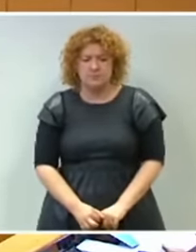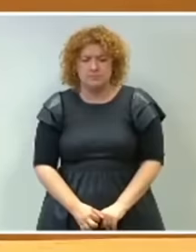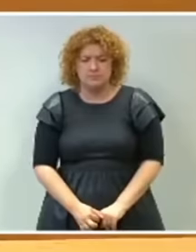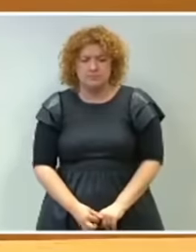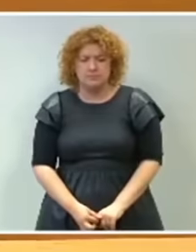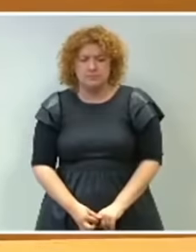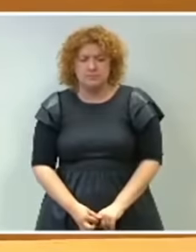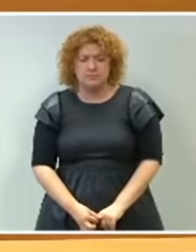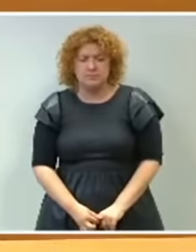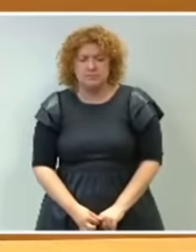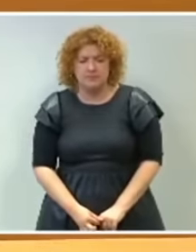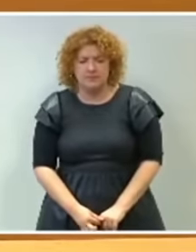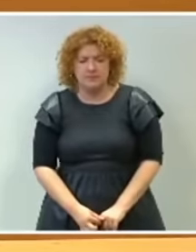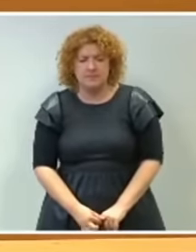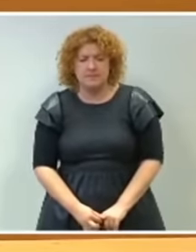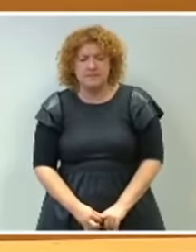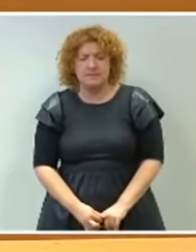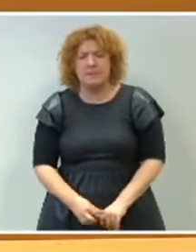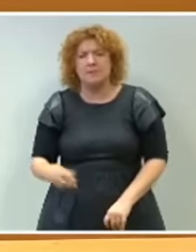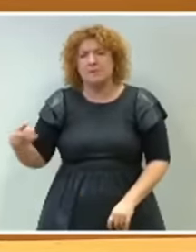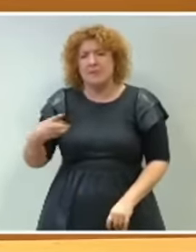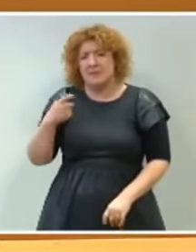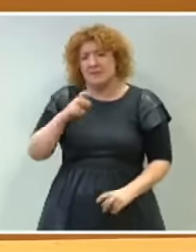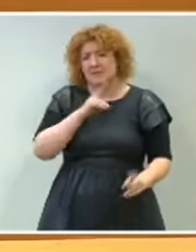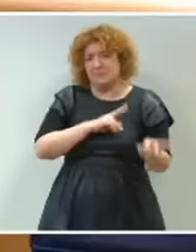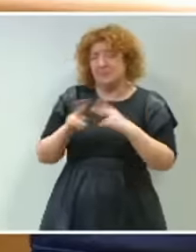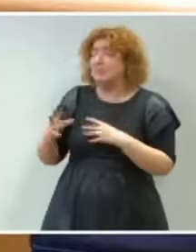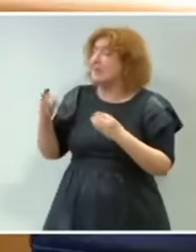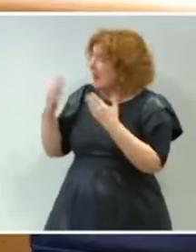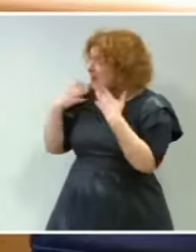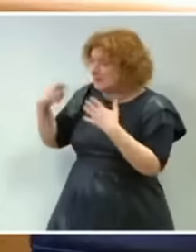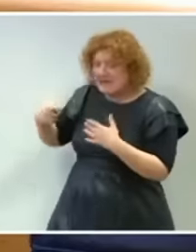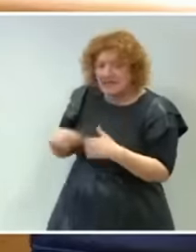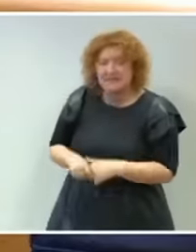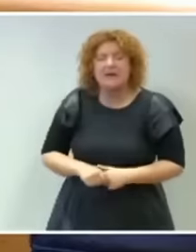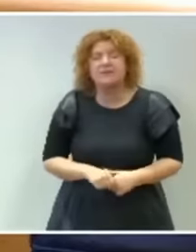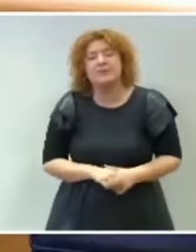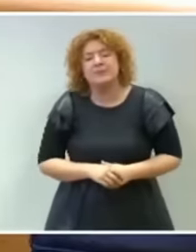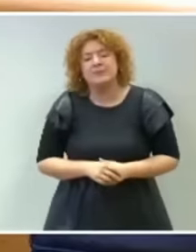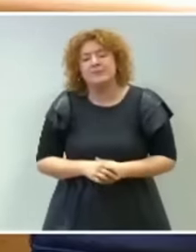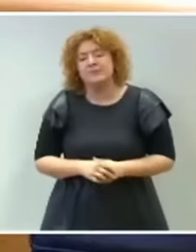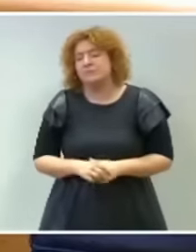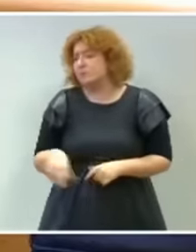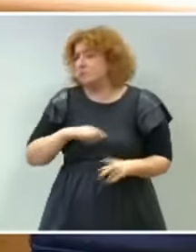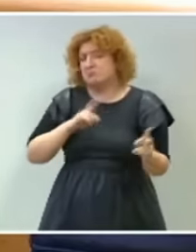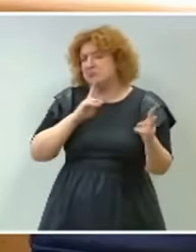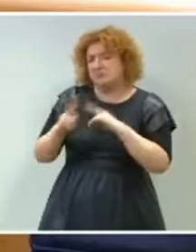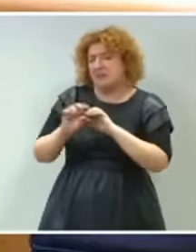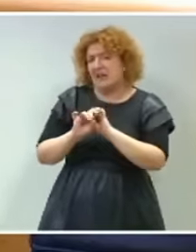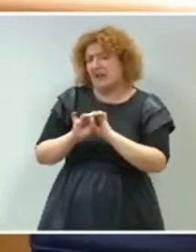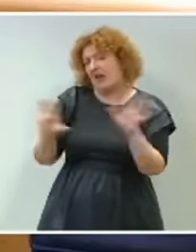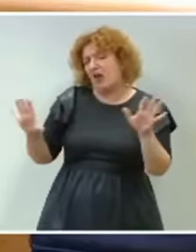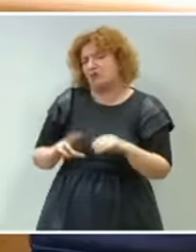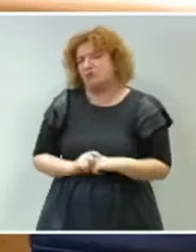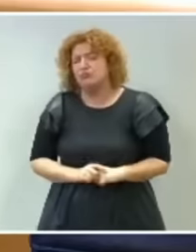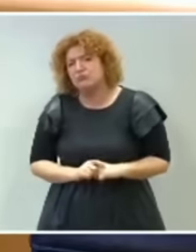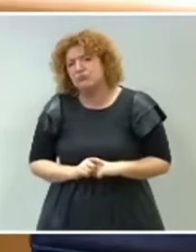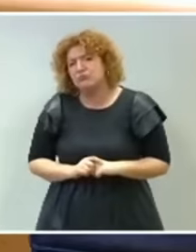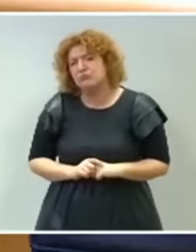Señora vicepresidenta primera del Gobierno, tiene la palabra. Sí, muchas gracias, señor presidente. Se lo voy a decir muy claramente, señoría.